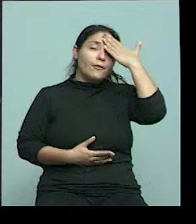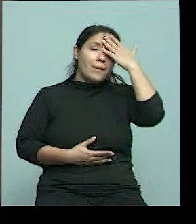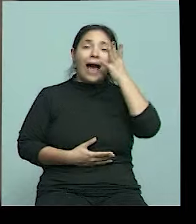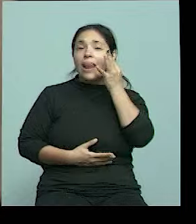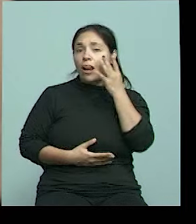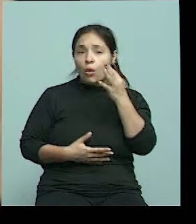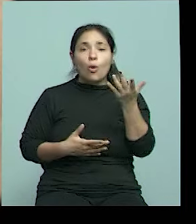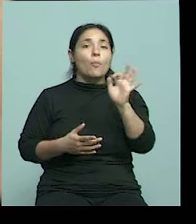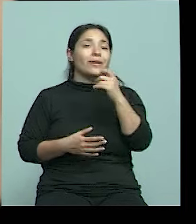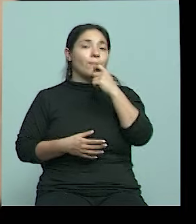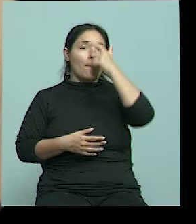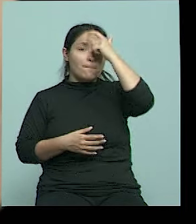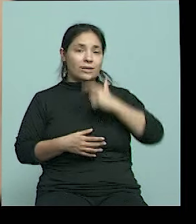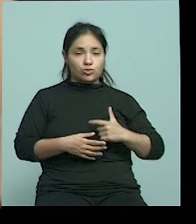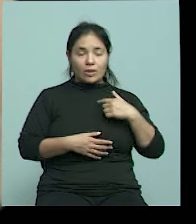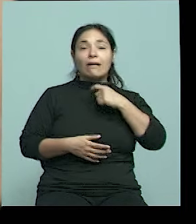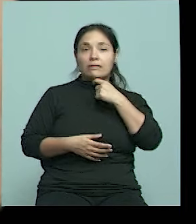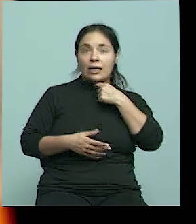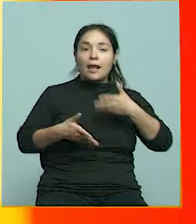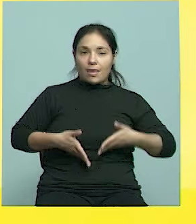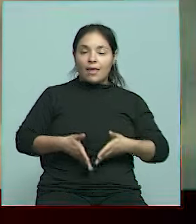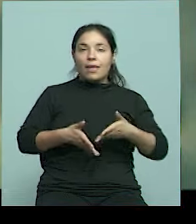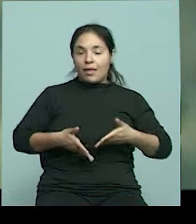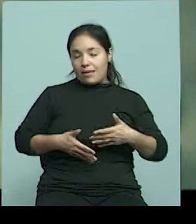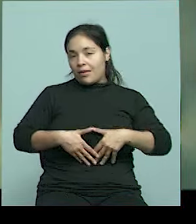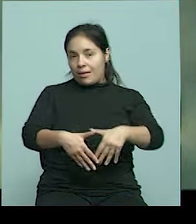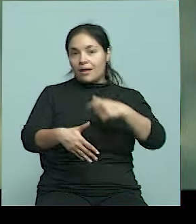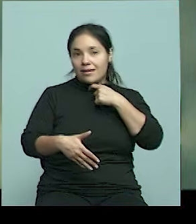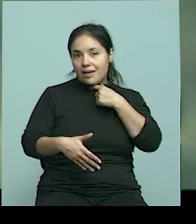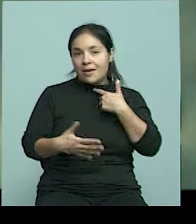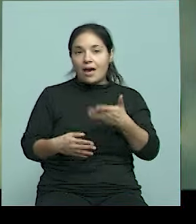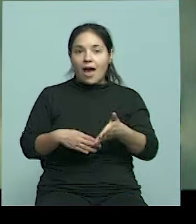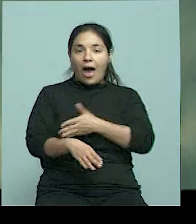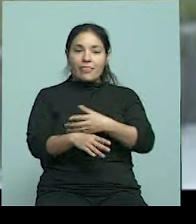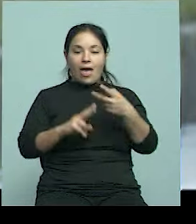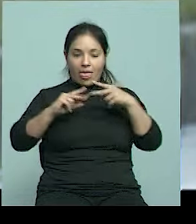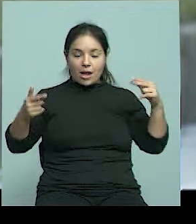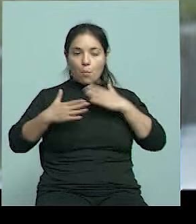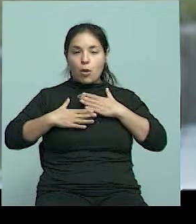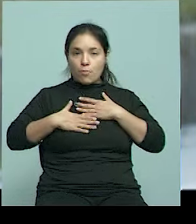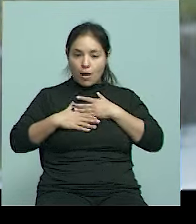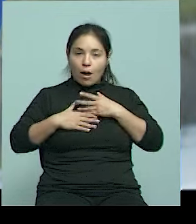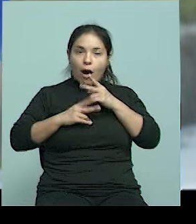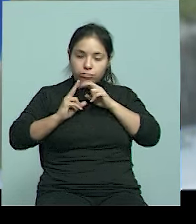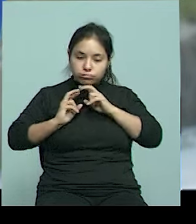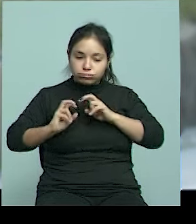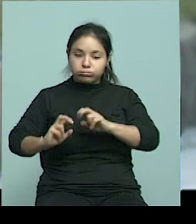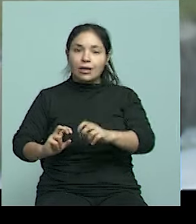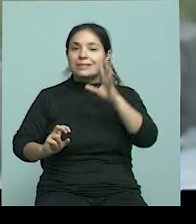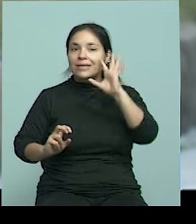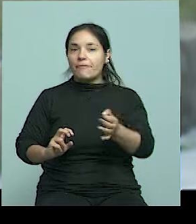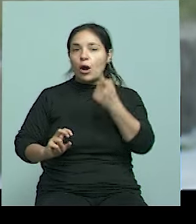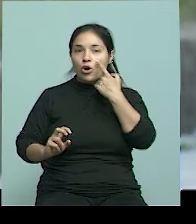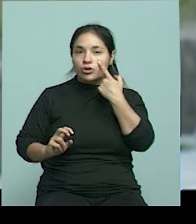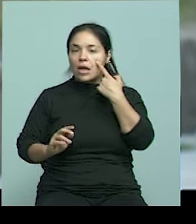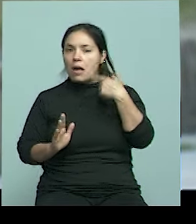deseos de procreación. Y entonces, bueno, es como una herramienta más para poder, bueno, asegurar y